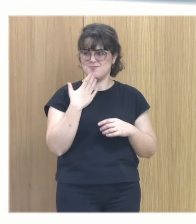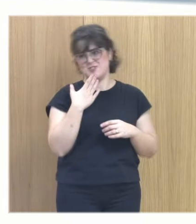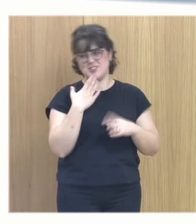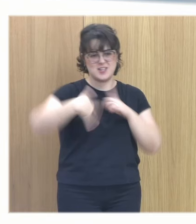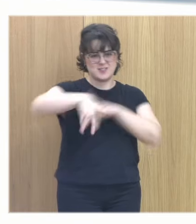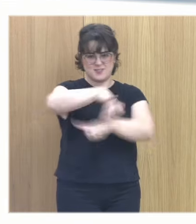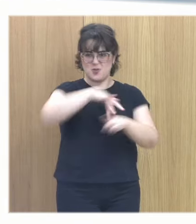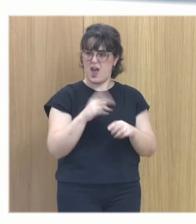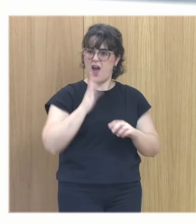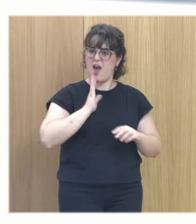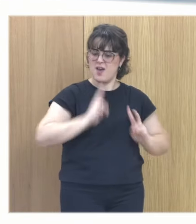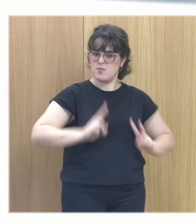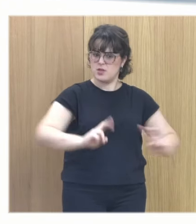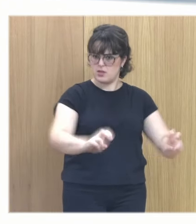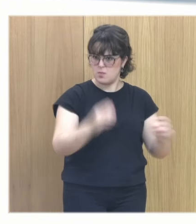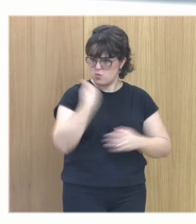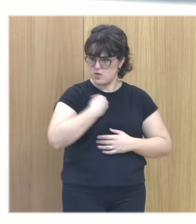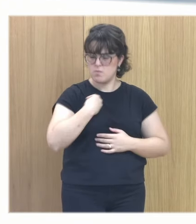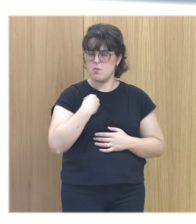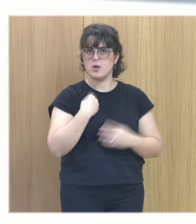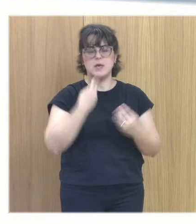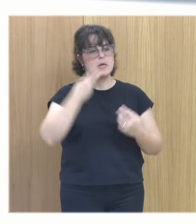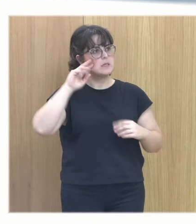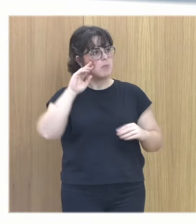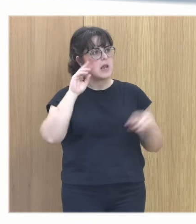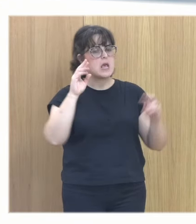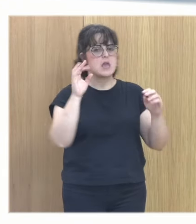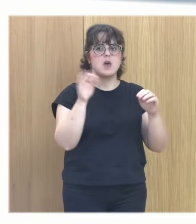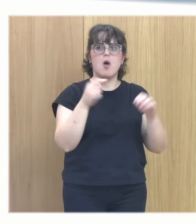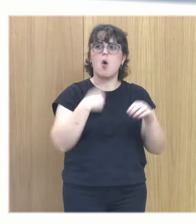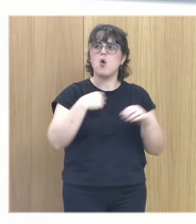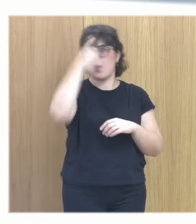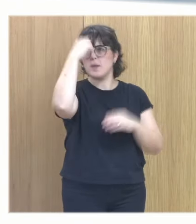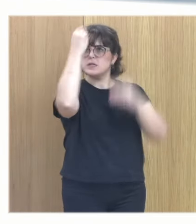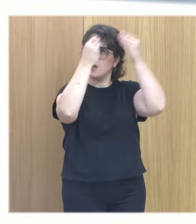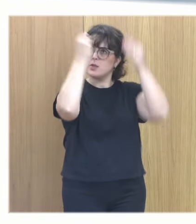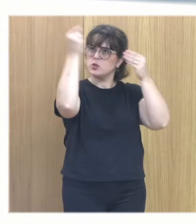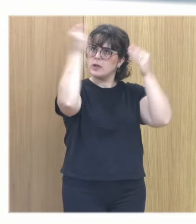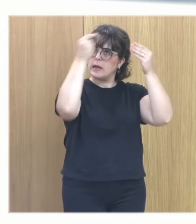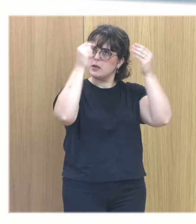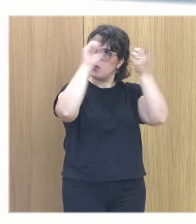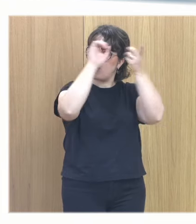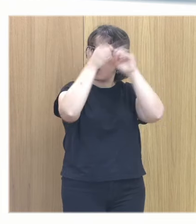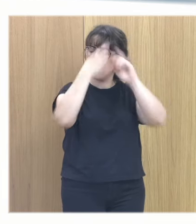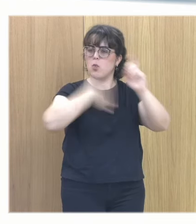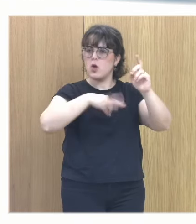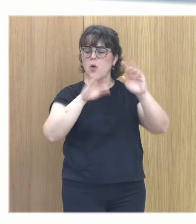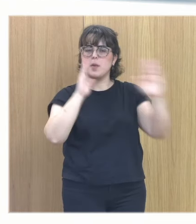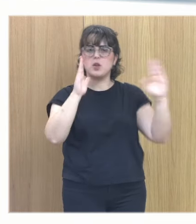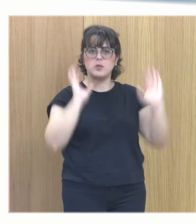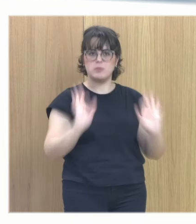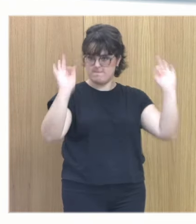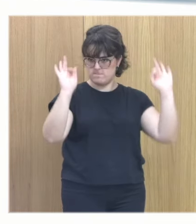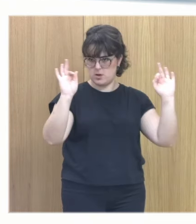principio y el aire es vivencia no es una serie de pensamientos que puedo corregir en un determinado en un determinado momento